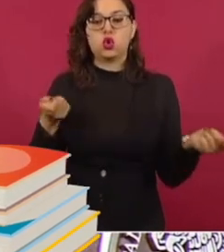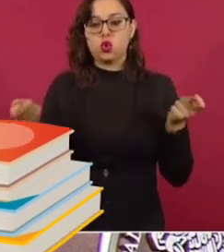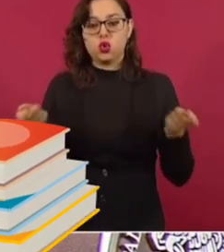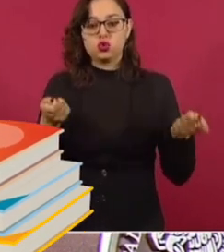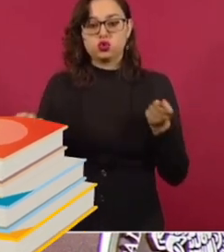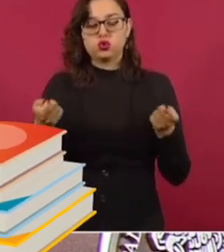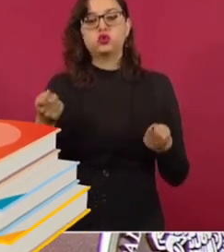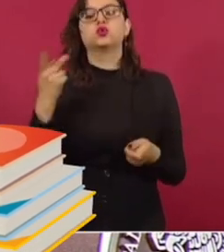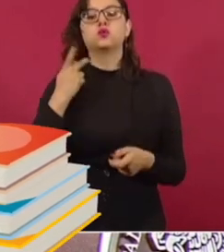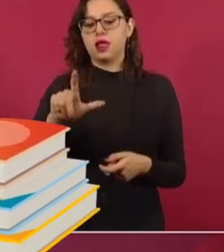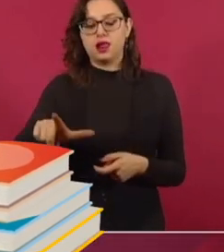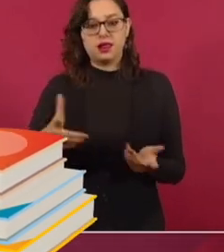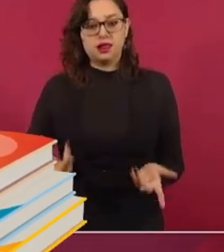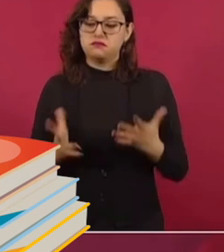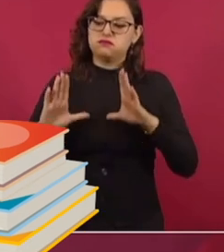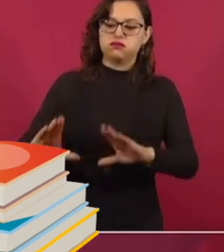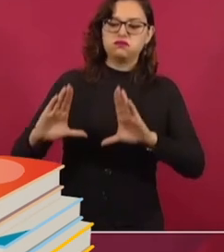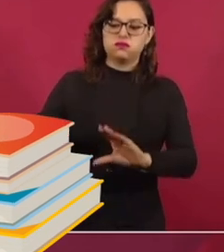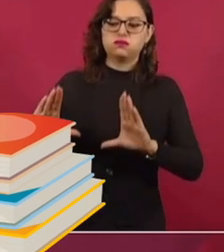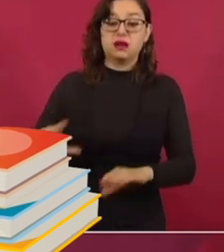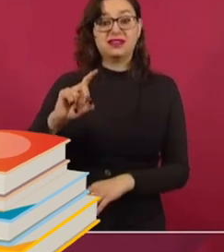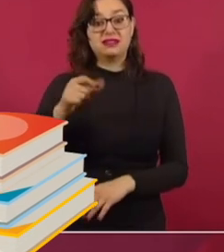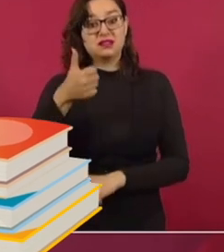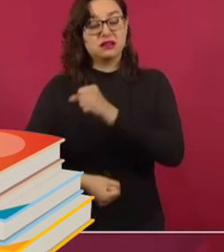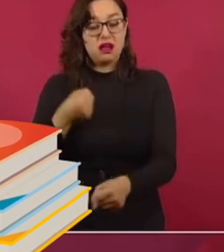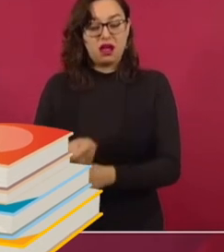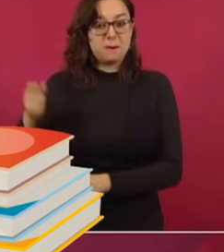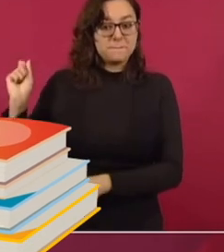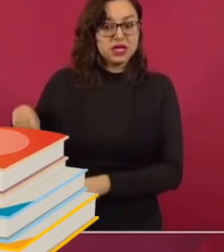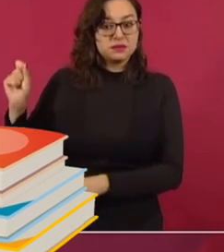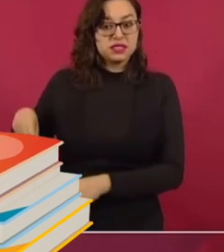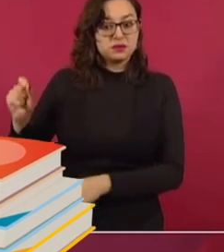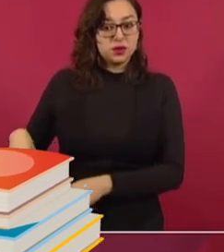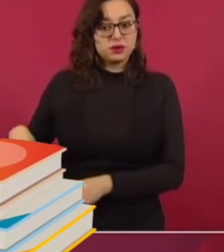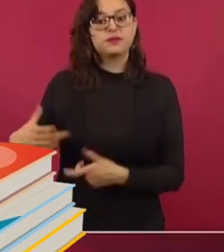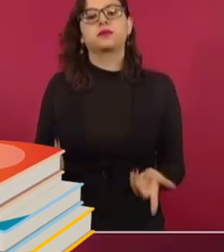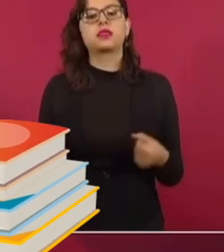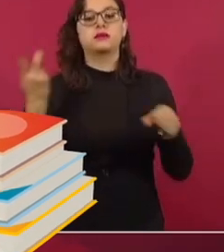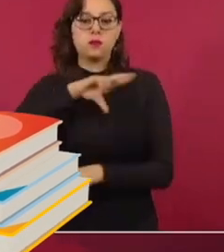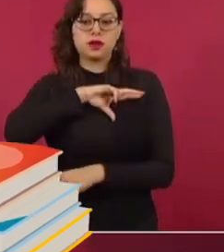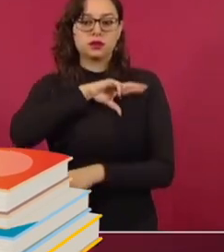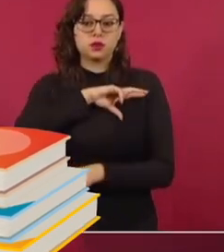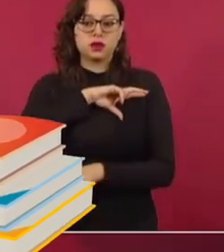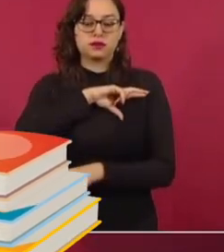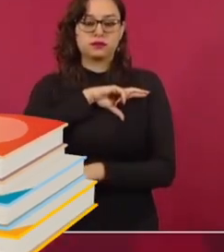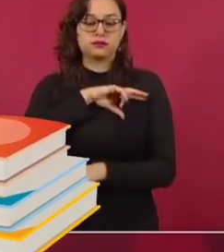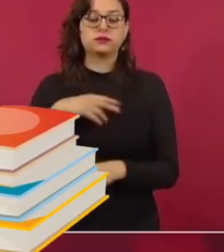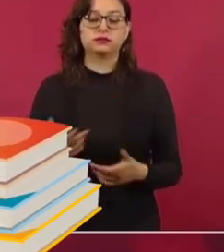de la política neoliberal. Lo que hicieron, pues querían privatizarlo todo.